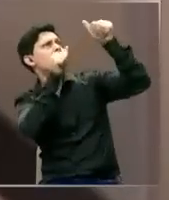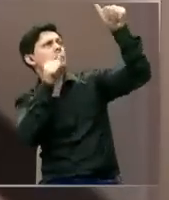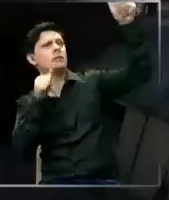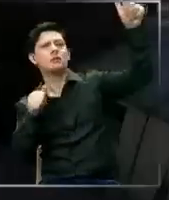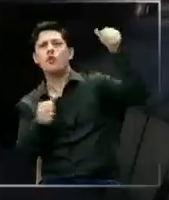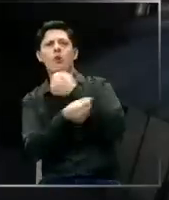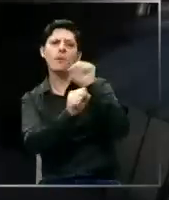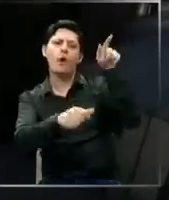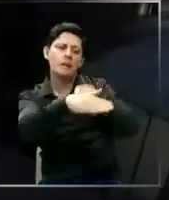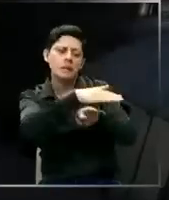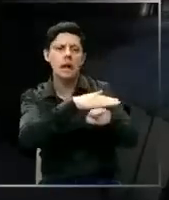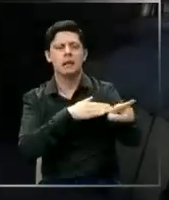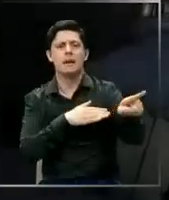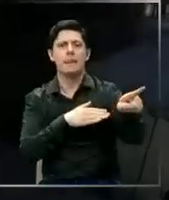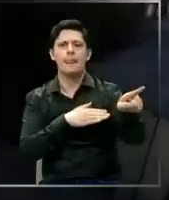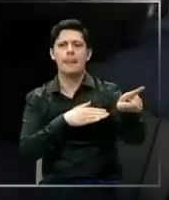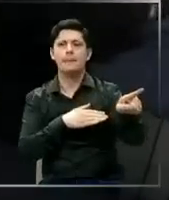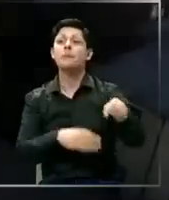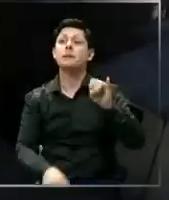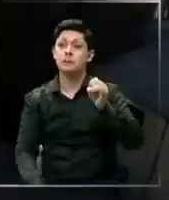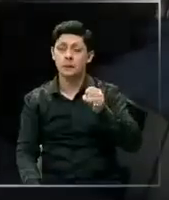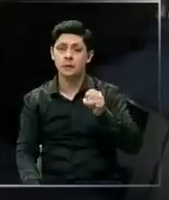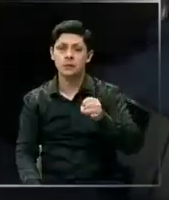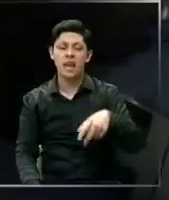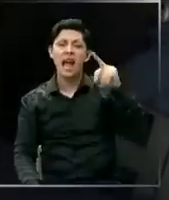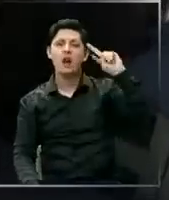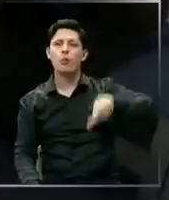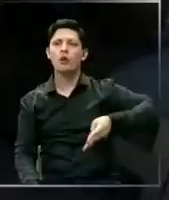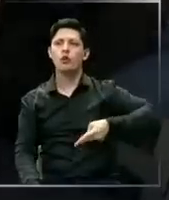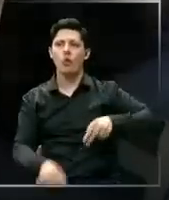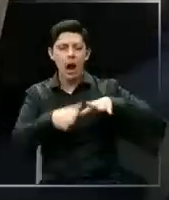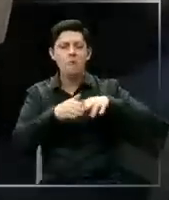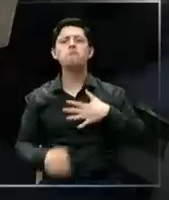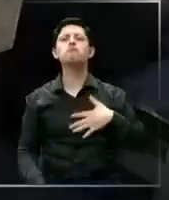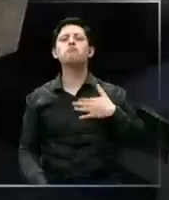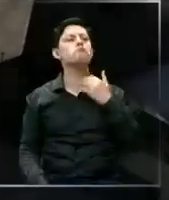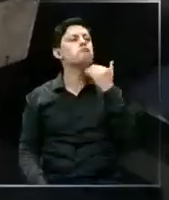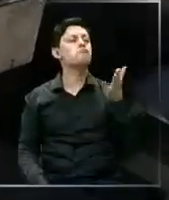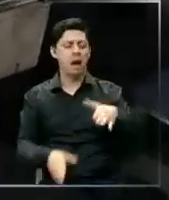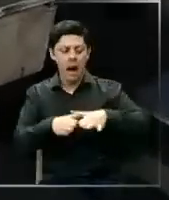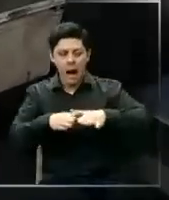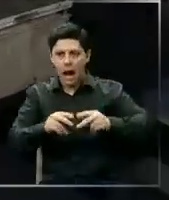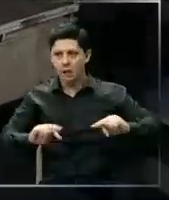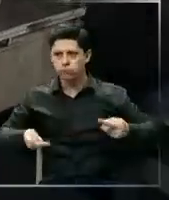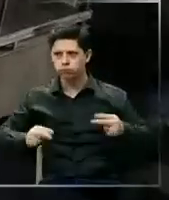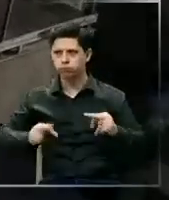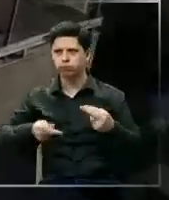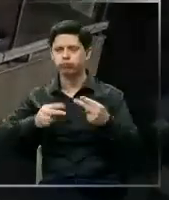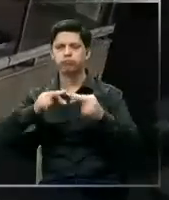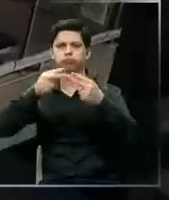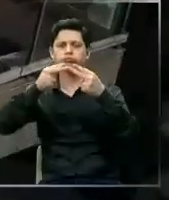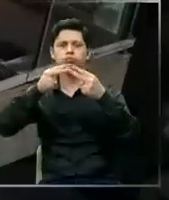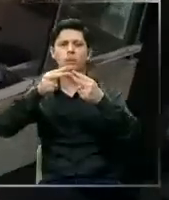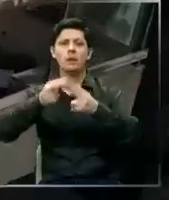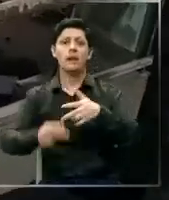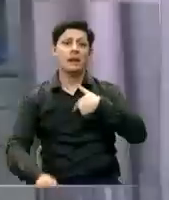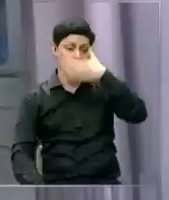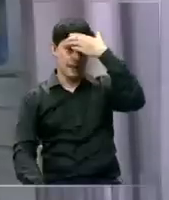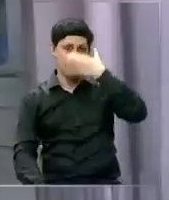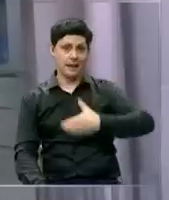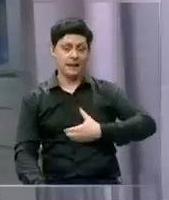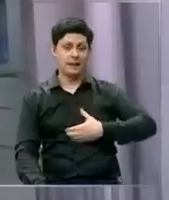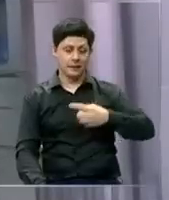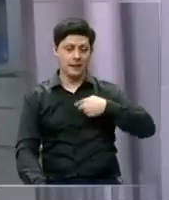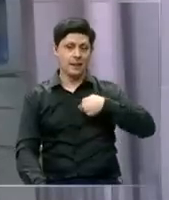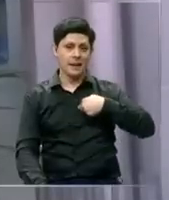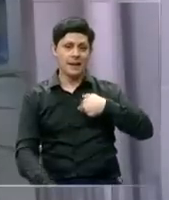espacios. Tal como lo oye, aseguran que el dueño amplió a su gusto y hoy el arrendatario aparentemente sería el administrador